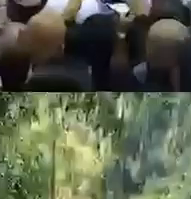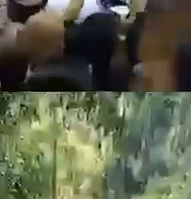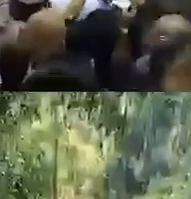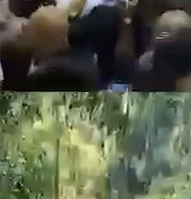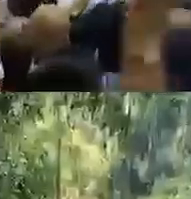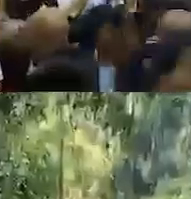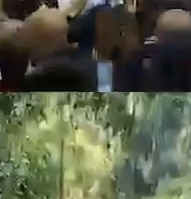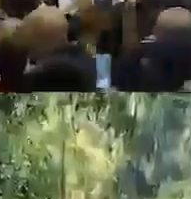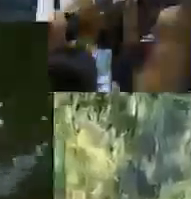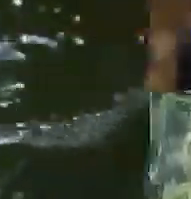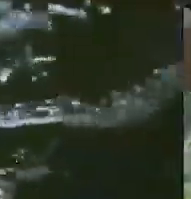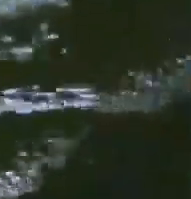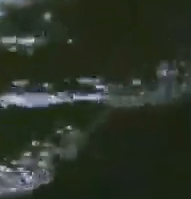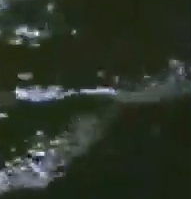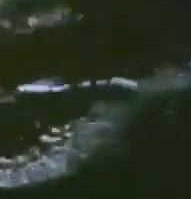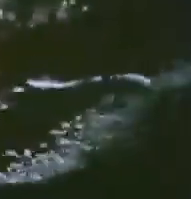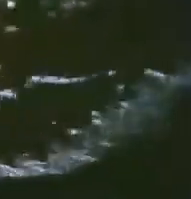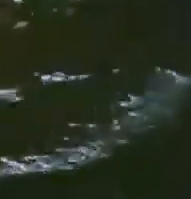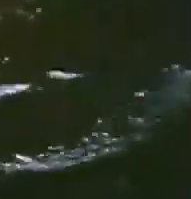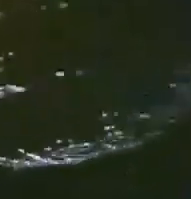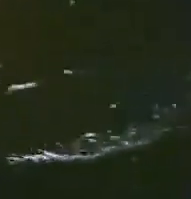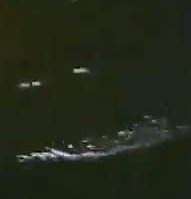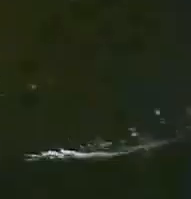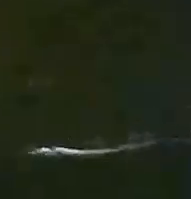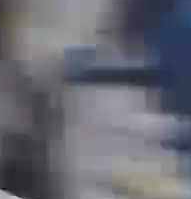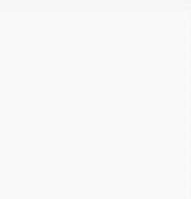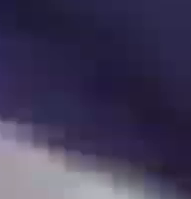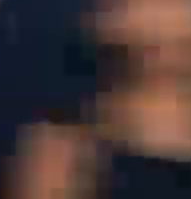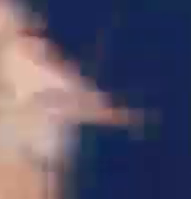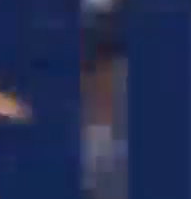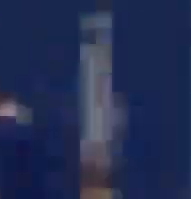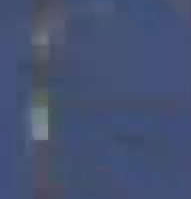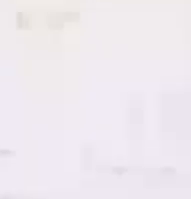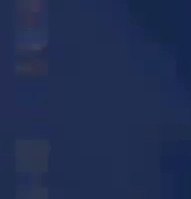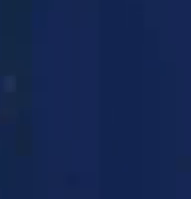Creemos en una Costa Rica más próspera y por eso no aflojamos.